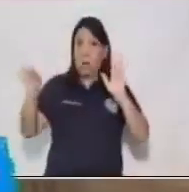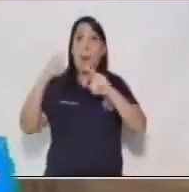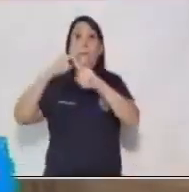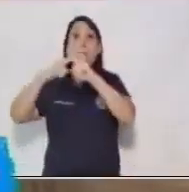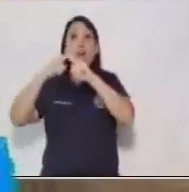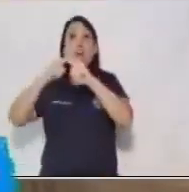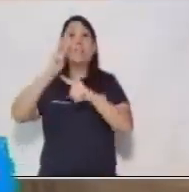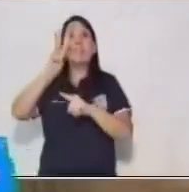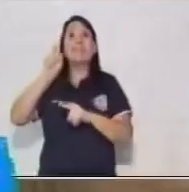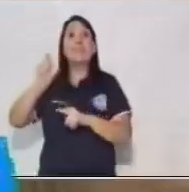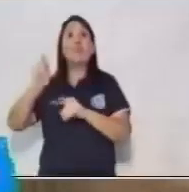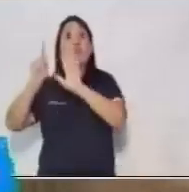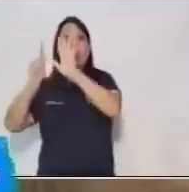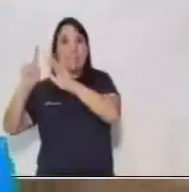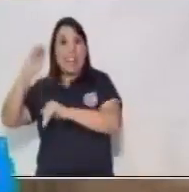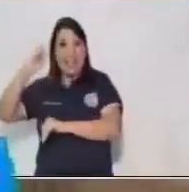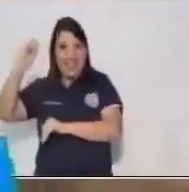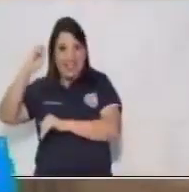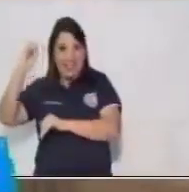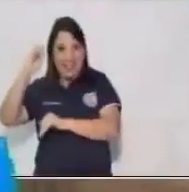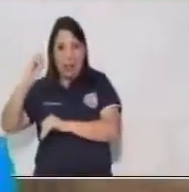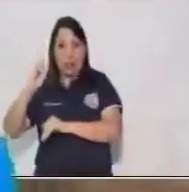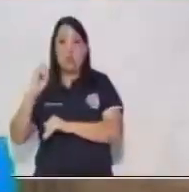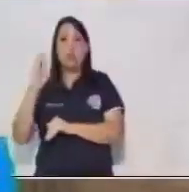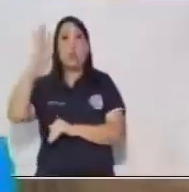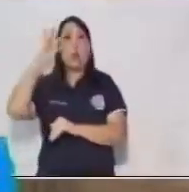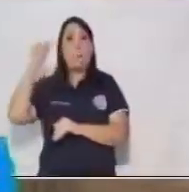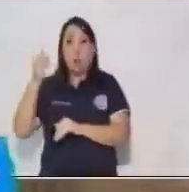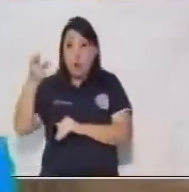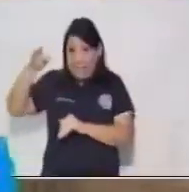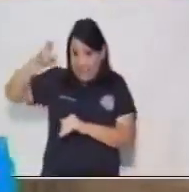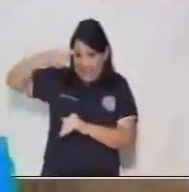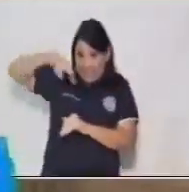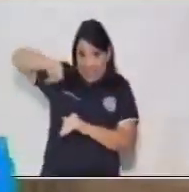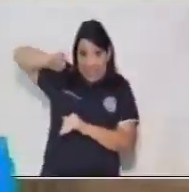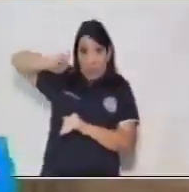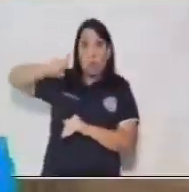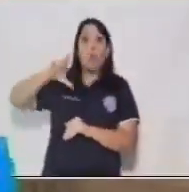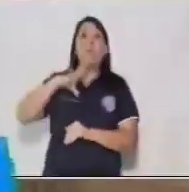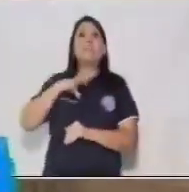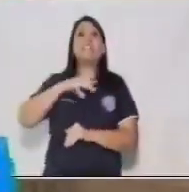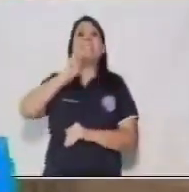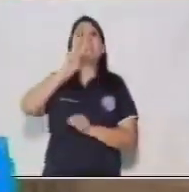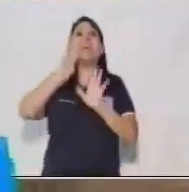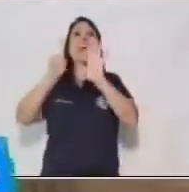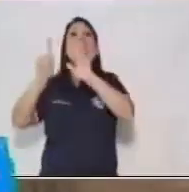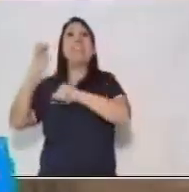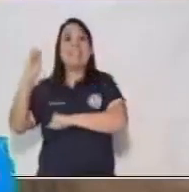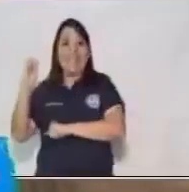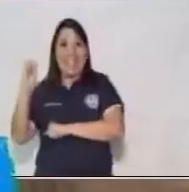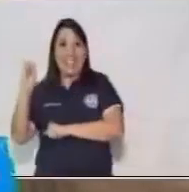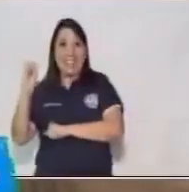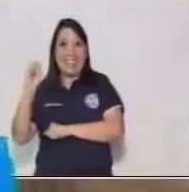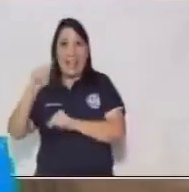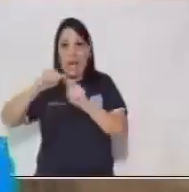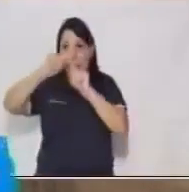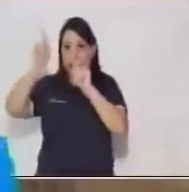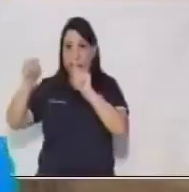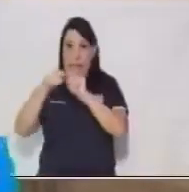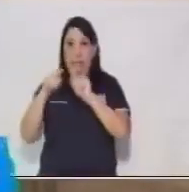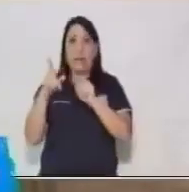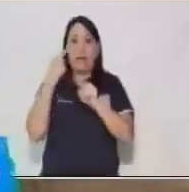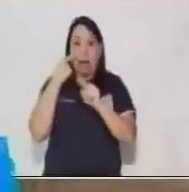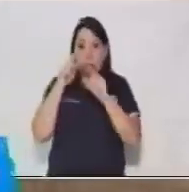por 3.6 grados, porque el círculo tiene 360 grados para